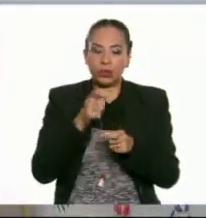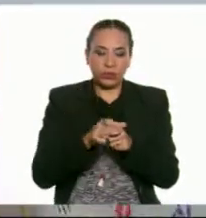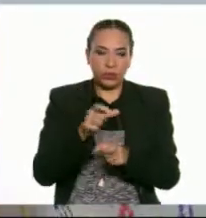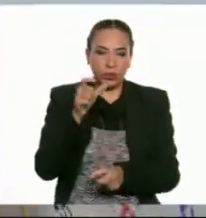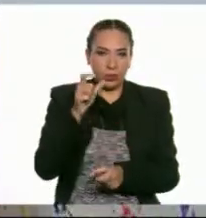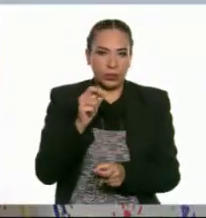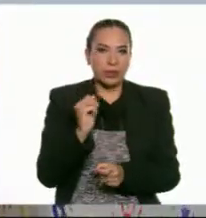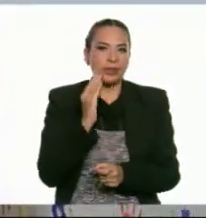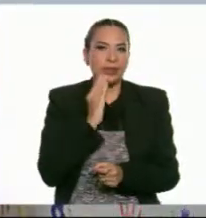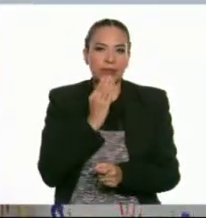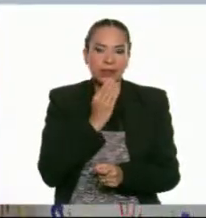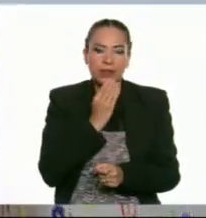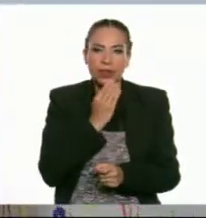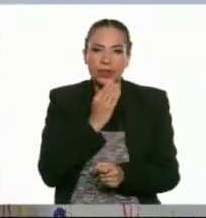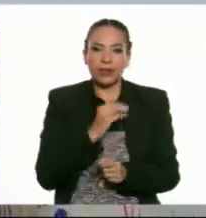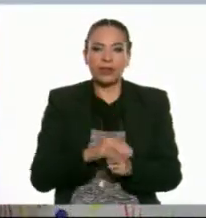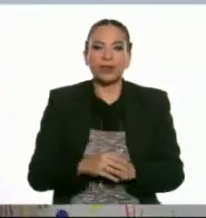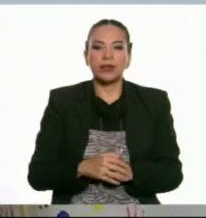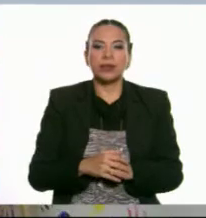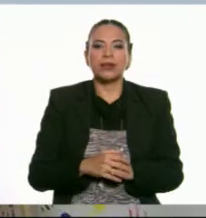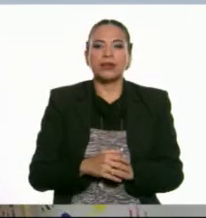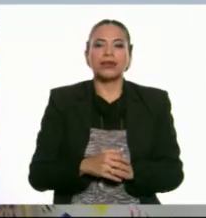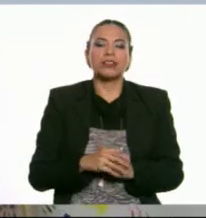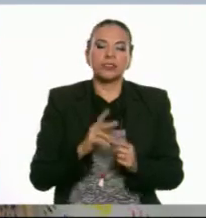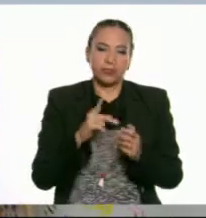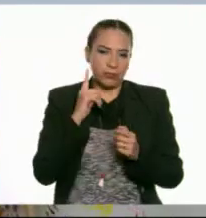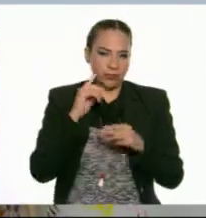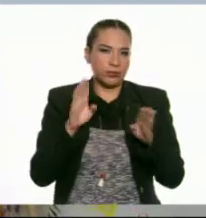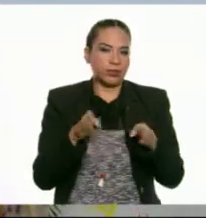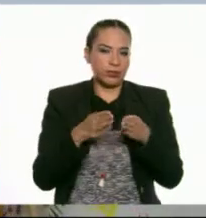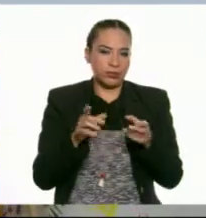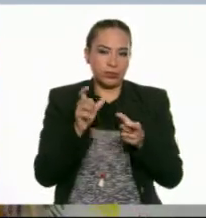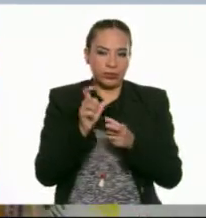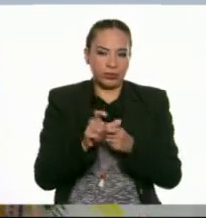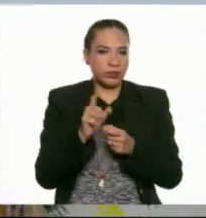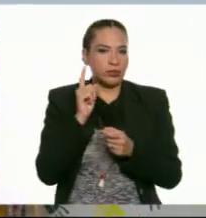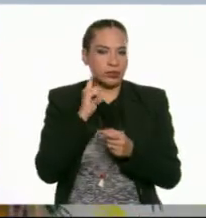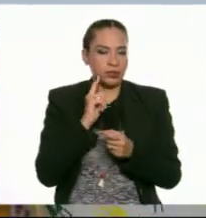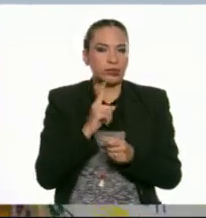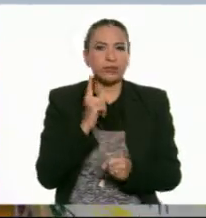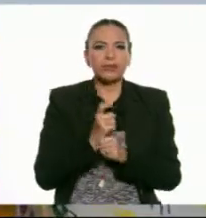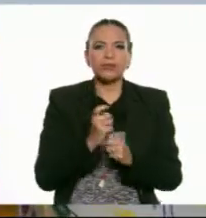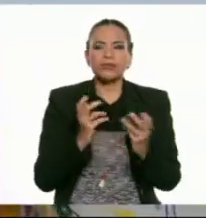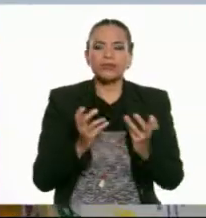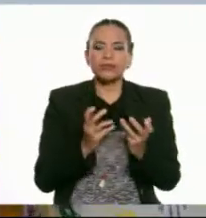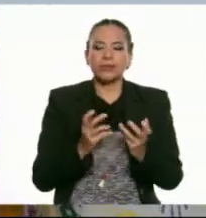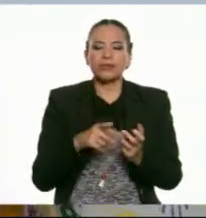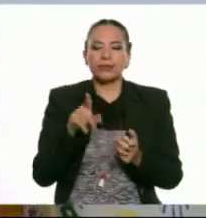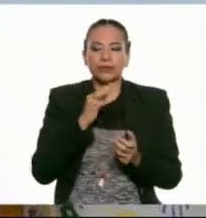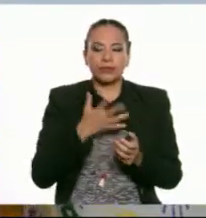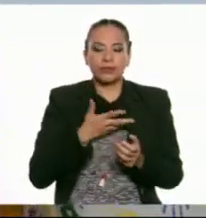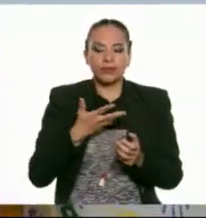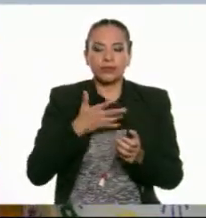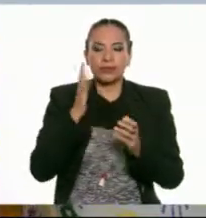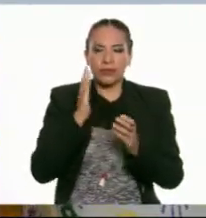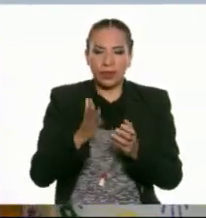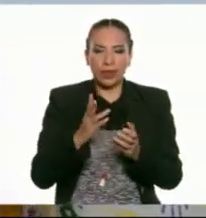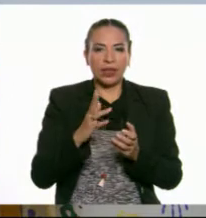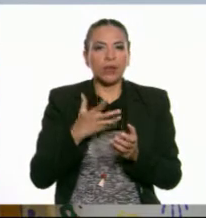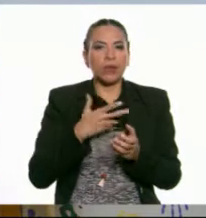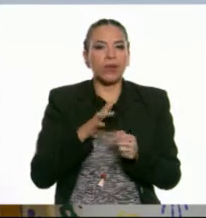servilletas y algo donde reproducir música. Ok. Lo primero que vamos a hacer y que ya los traigo cortados,